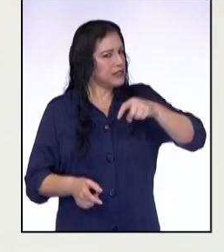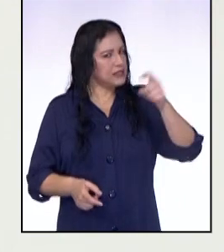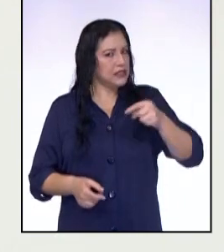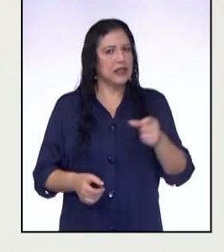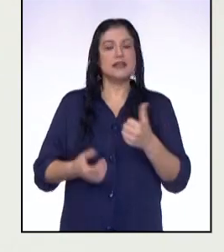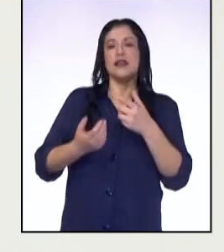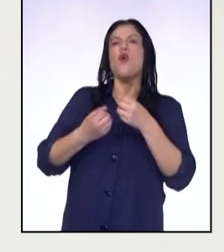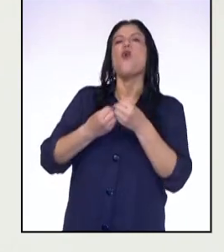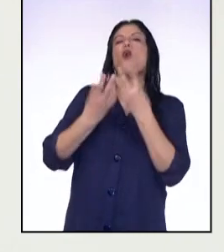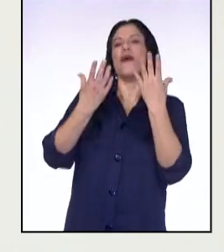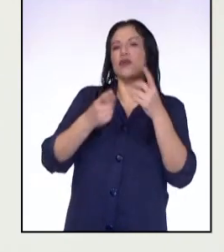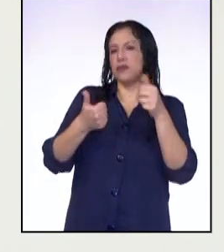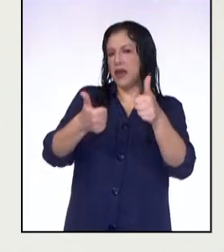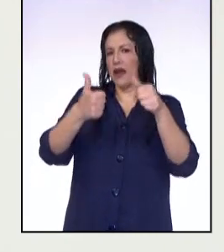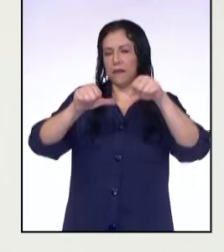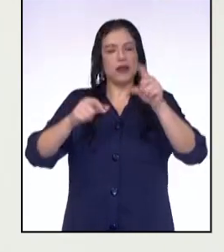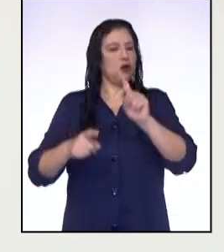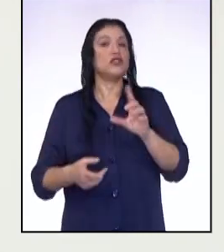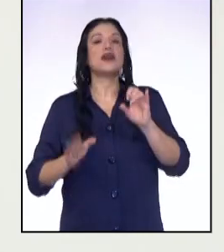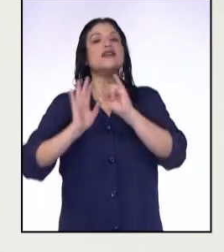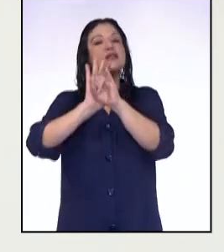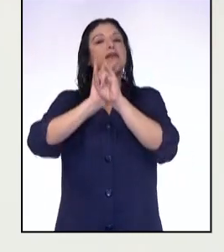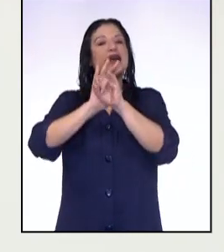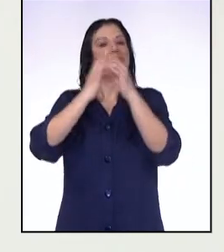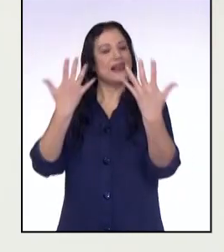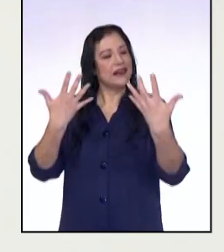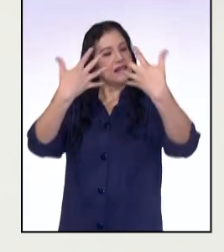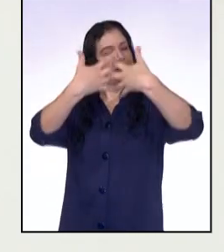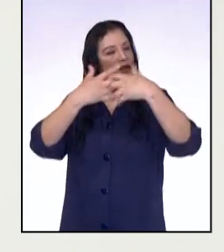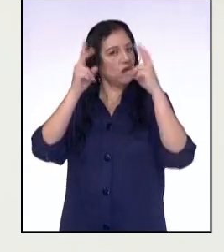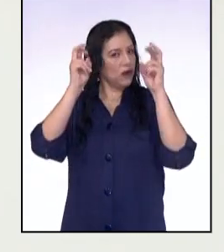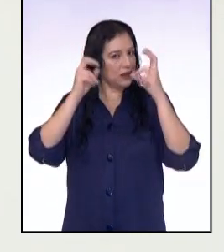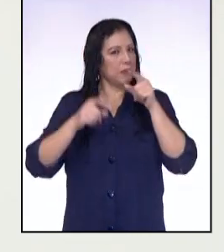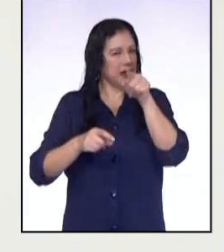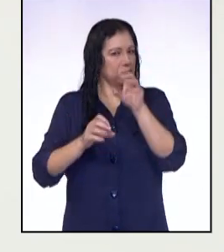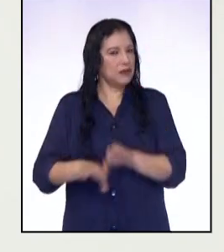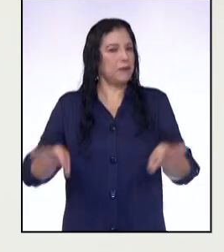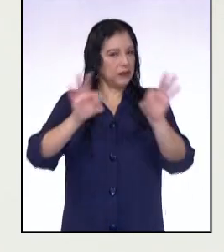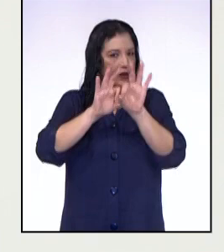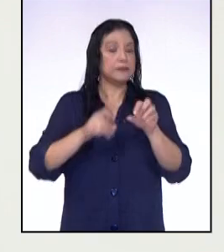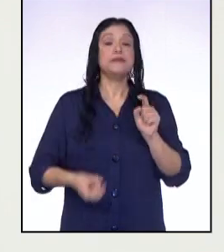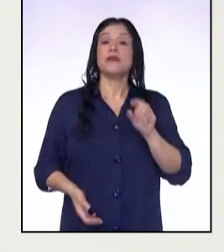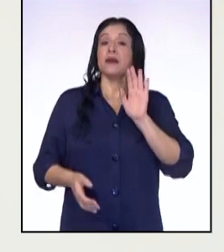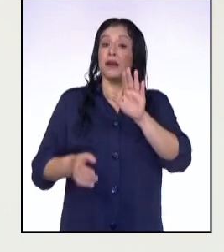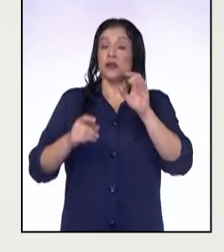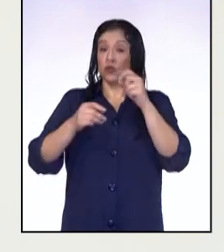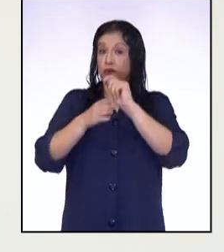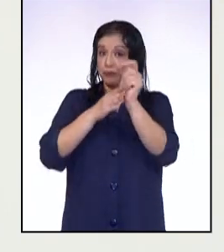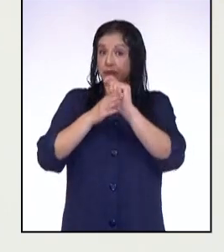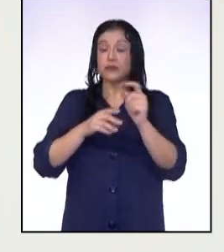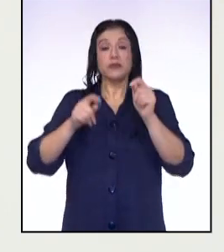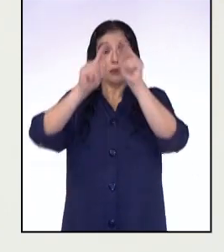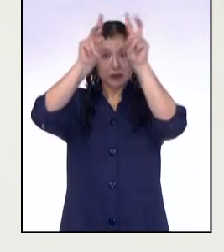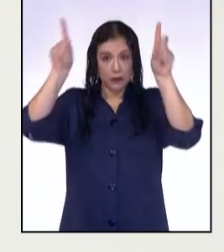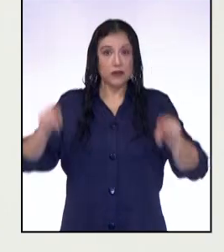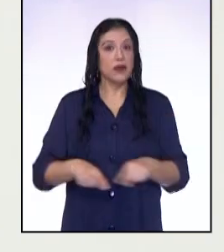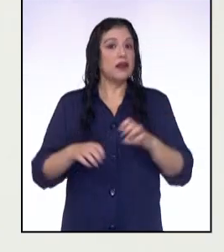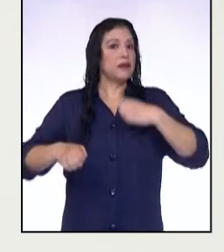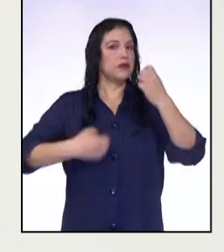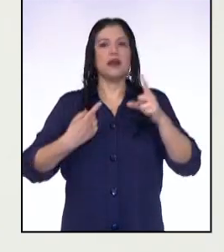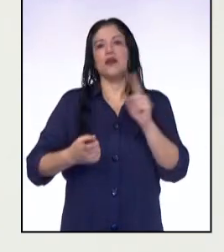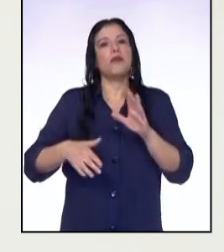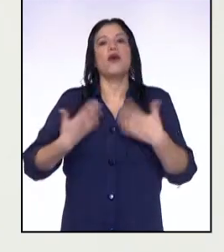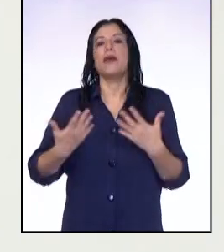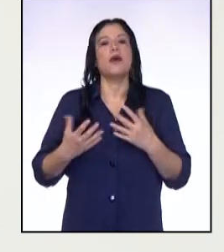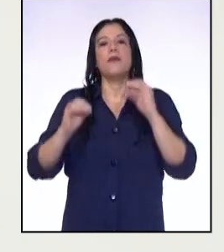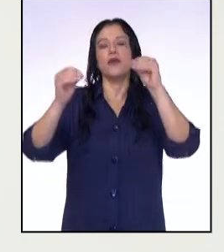es buena o no, sino que las imágenes tengan relación con el tema. Para esta infografía sobre las emociones no serviría una imagen